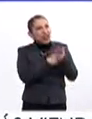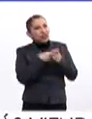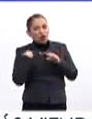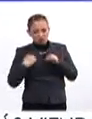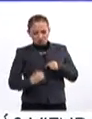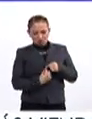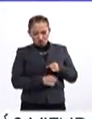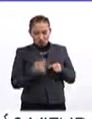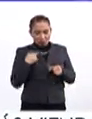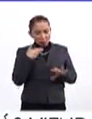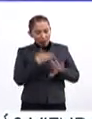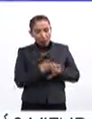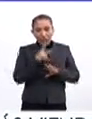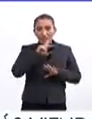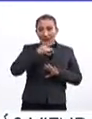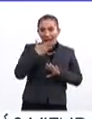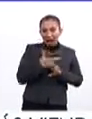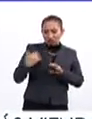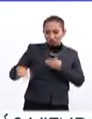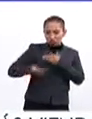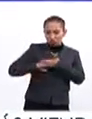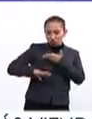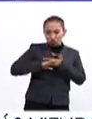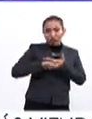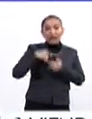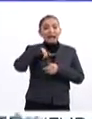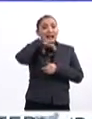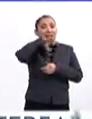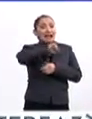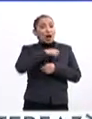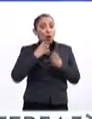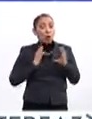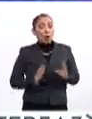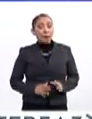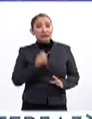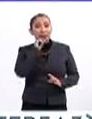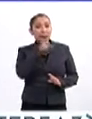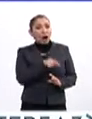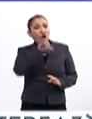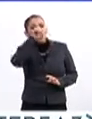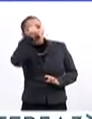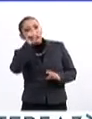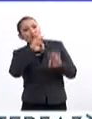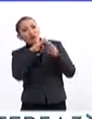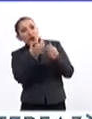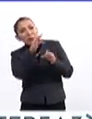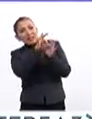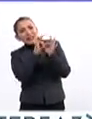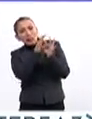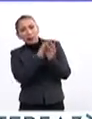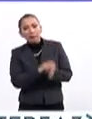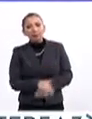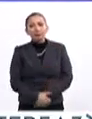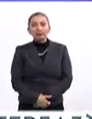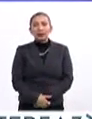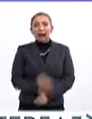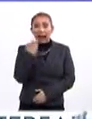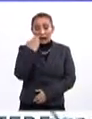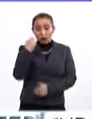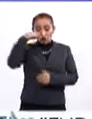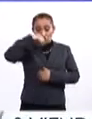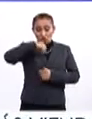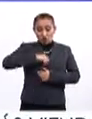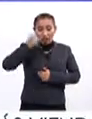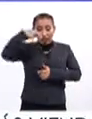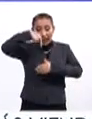digestivas, a cambios en el pH y temperatura del cuerpo, además de interactuar con otras formas celulares. Hacer todo eso